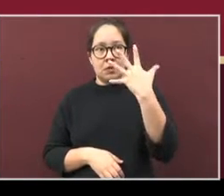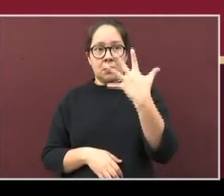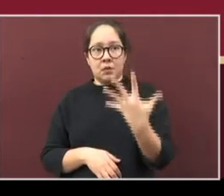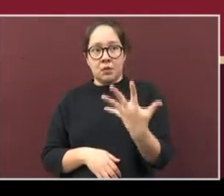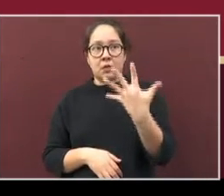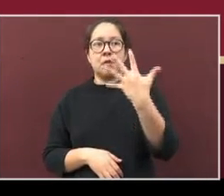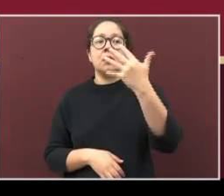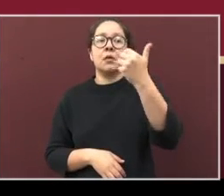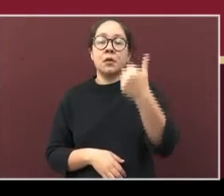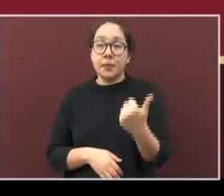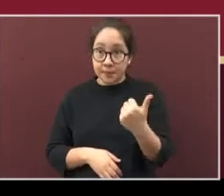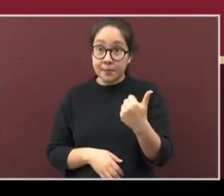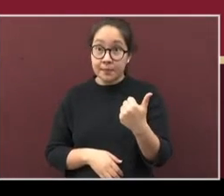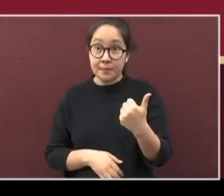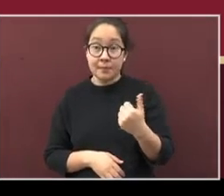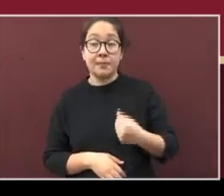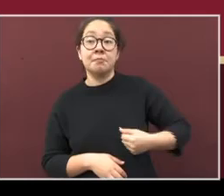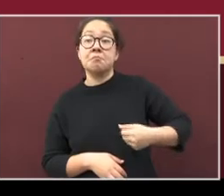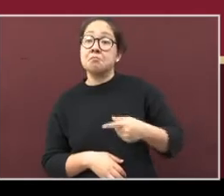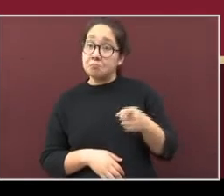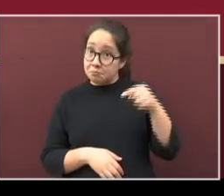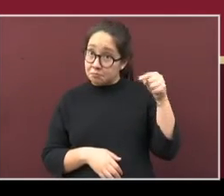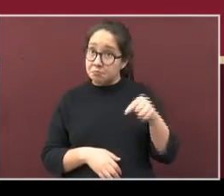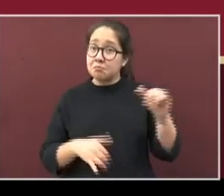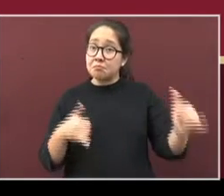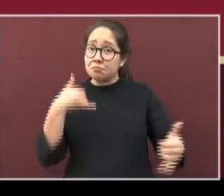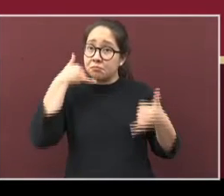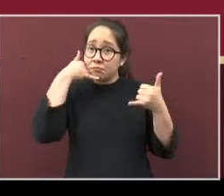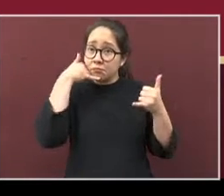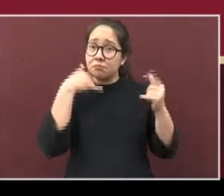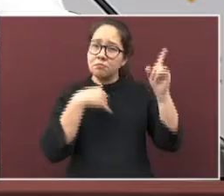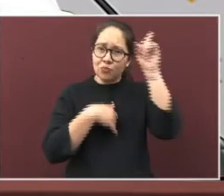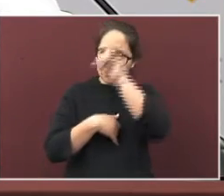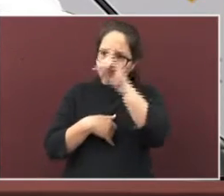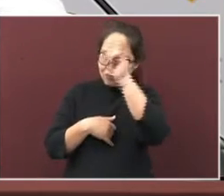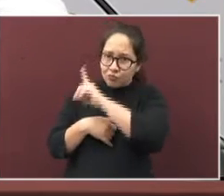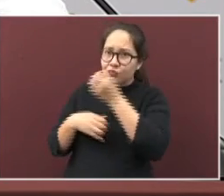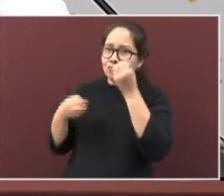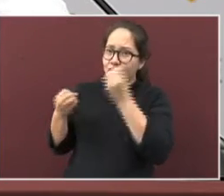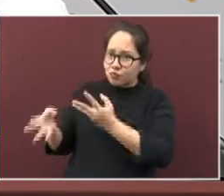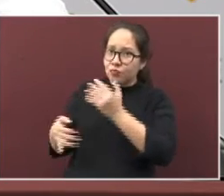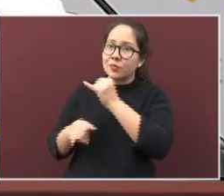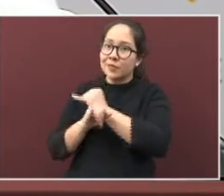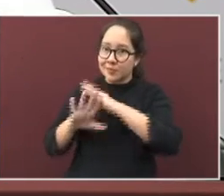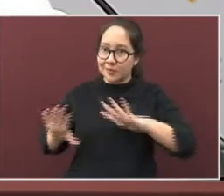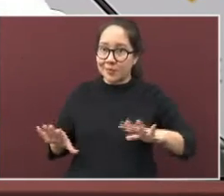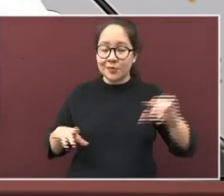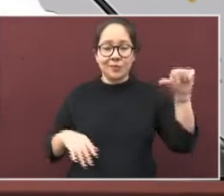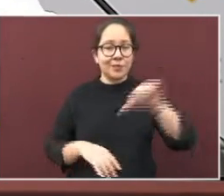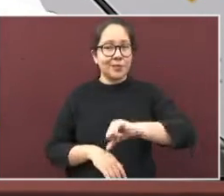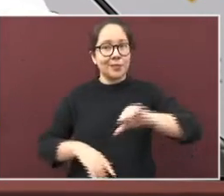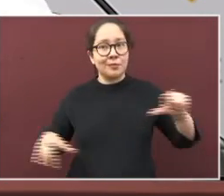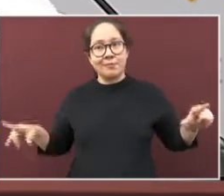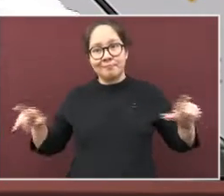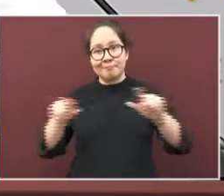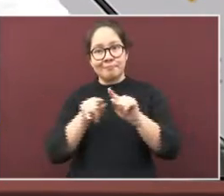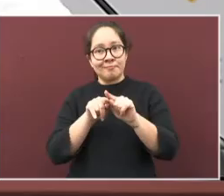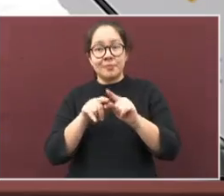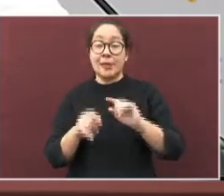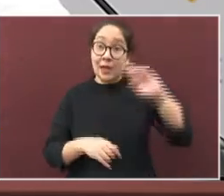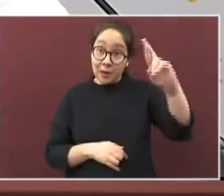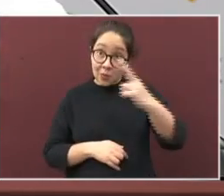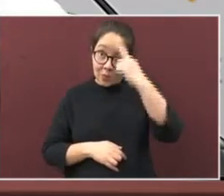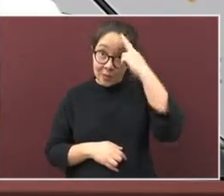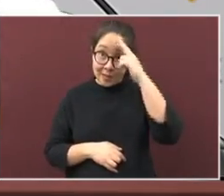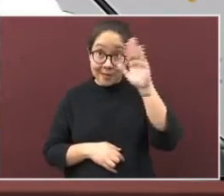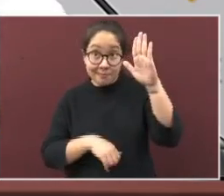-456 y ahí pueden solicitar información. Por hoy es todo. Recuerden,